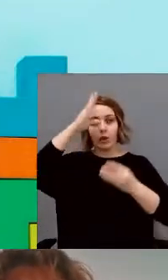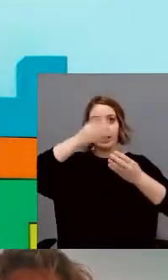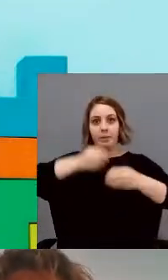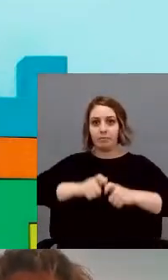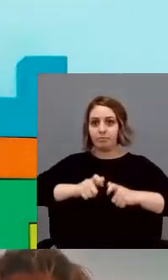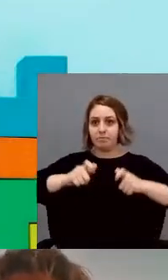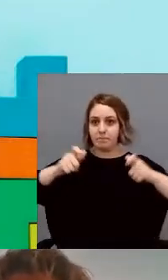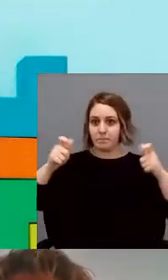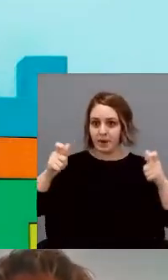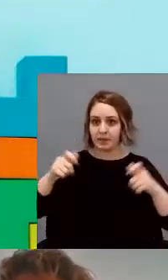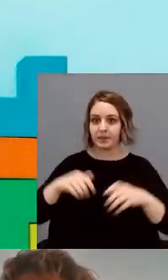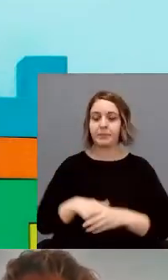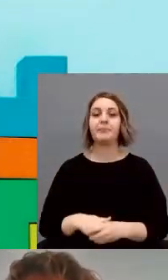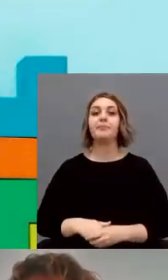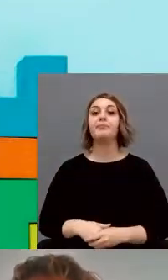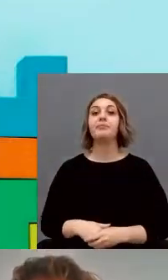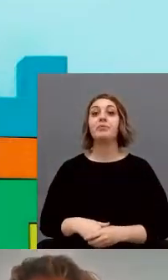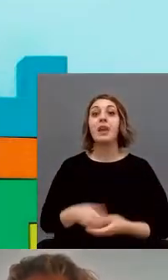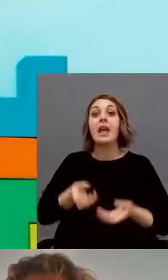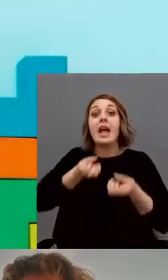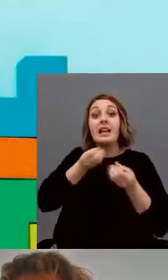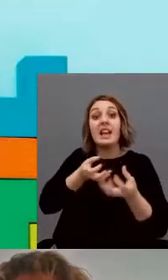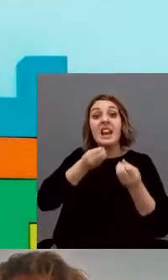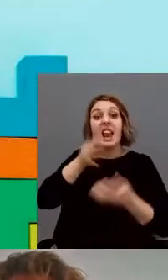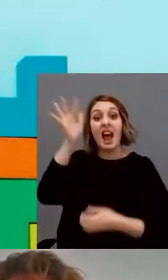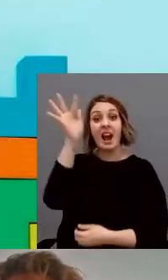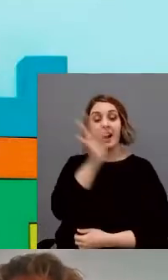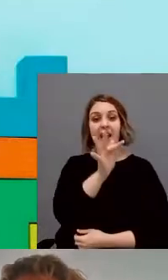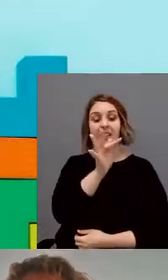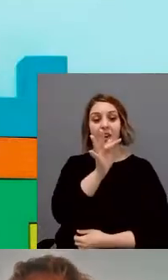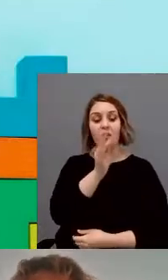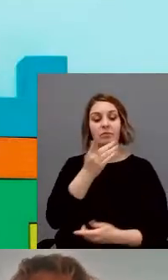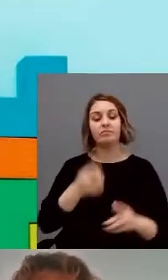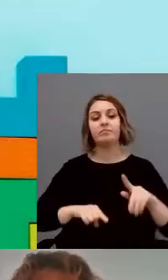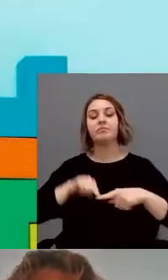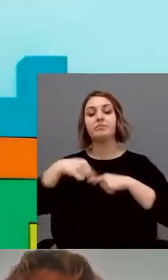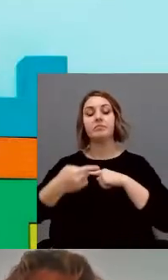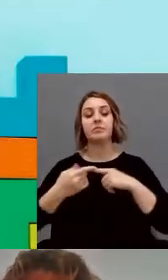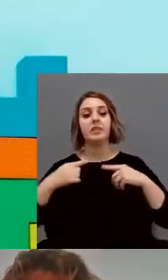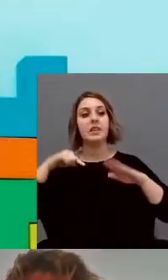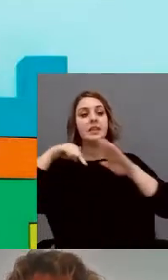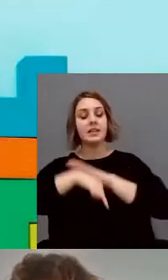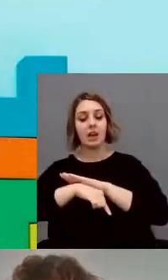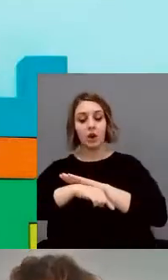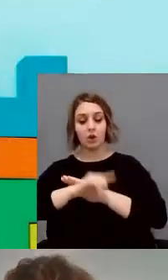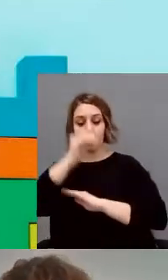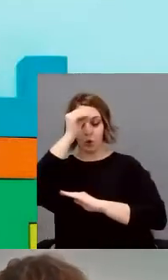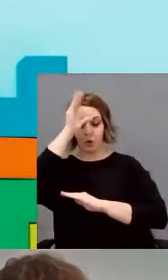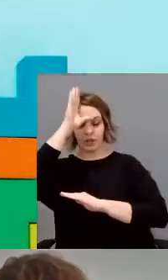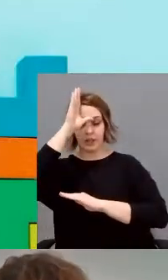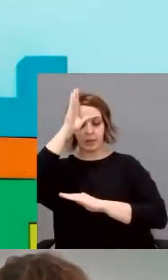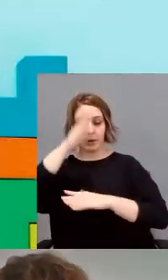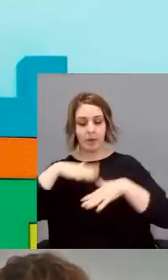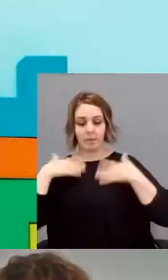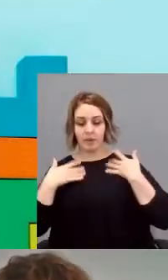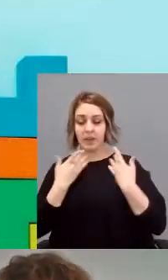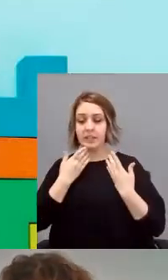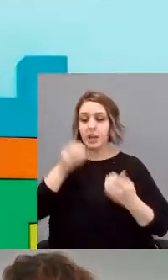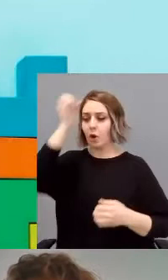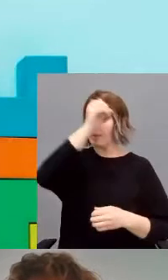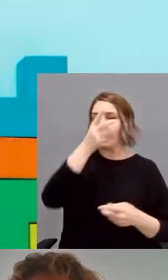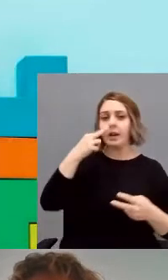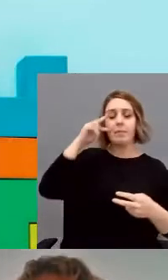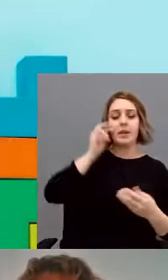La narración conlleva entonces el desarrollo cognitivo emocional cuando se comparten emociones, opiniones y experiencias.